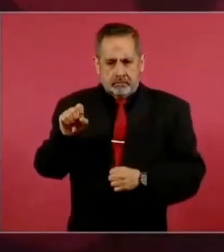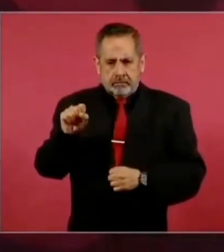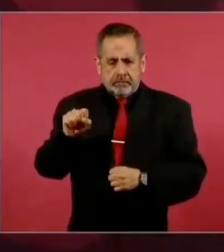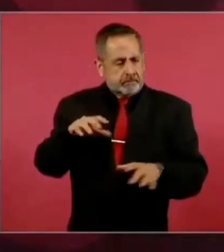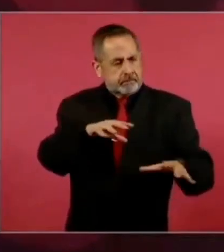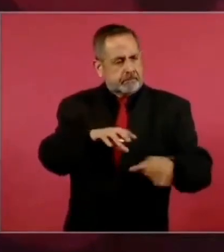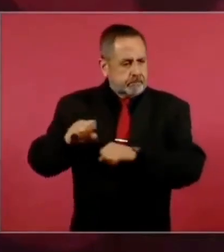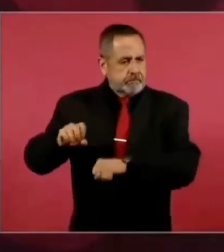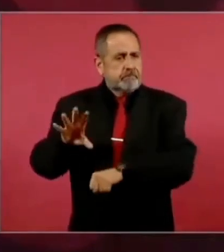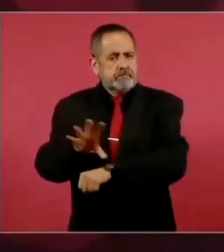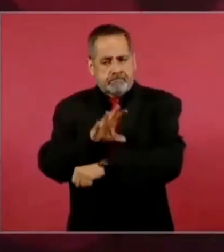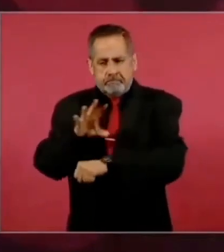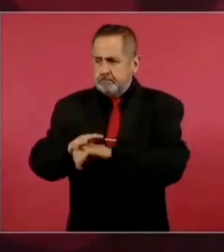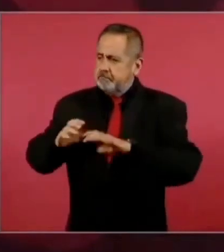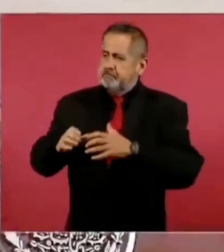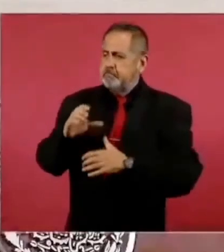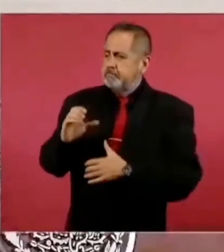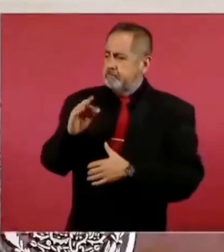eléctrica